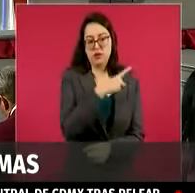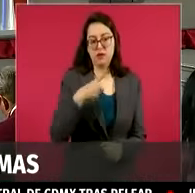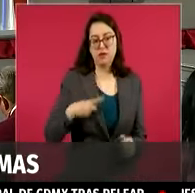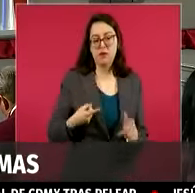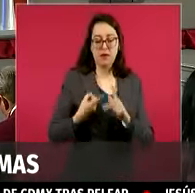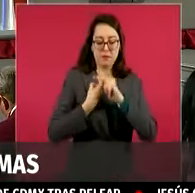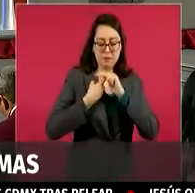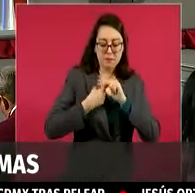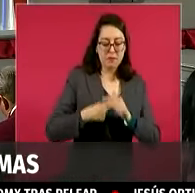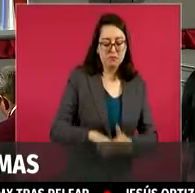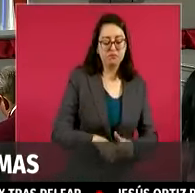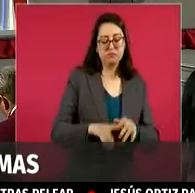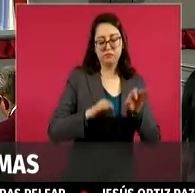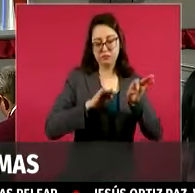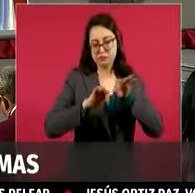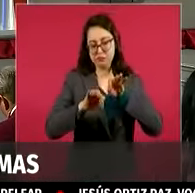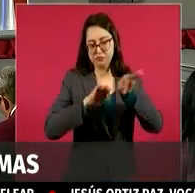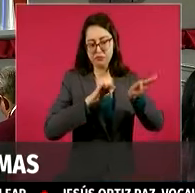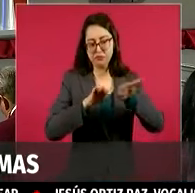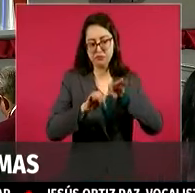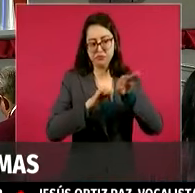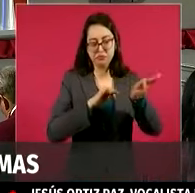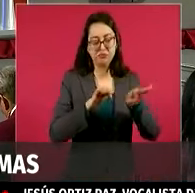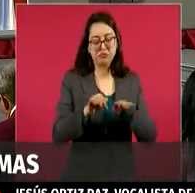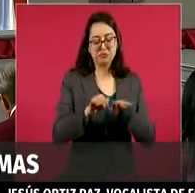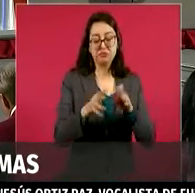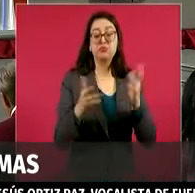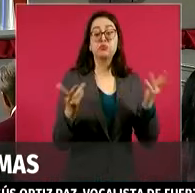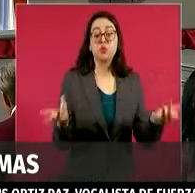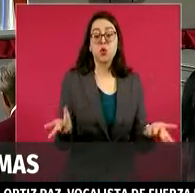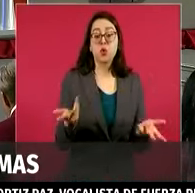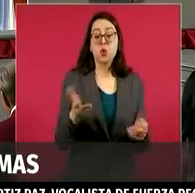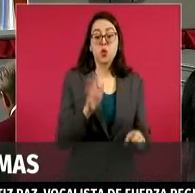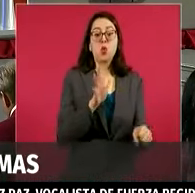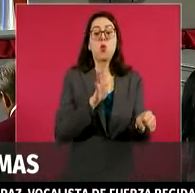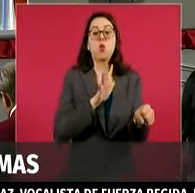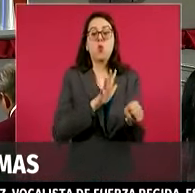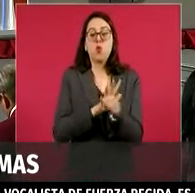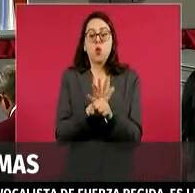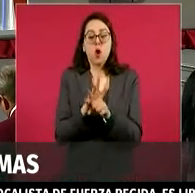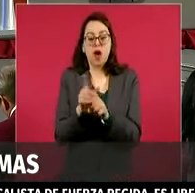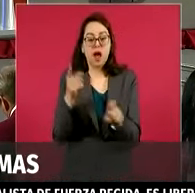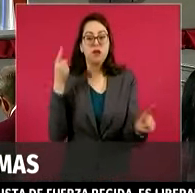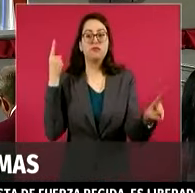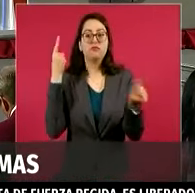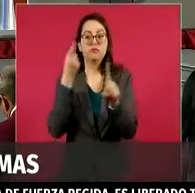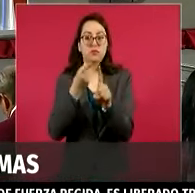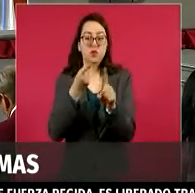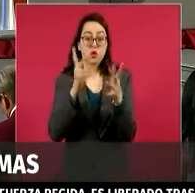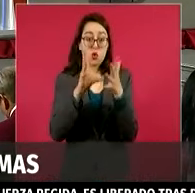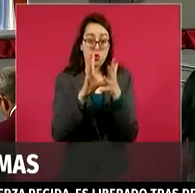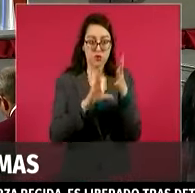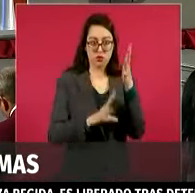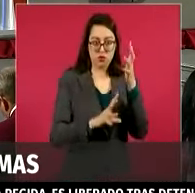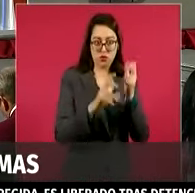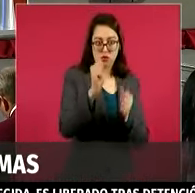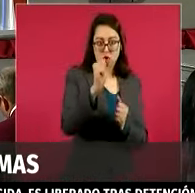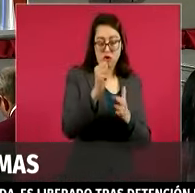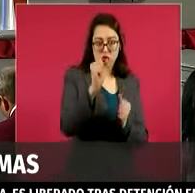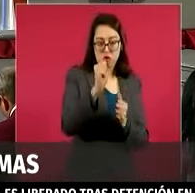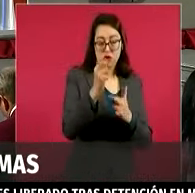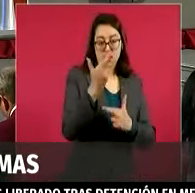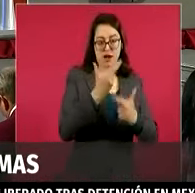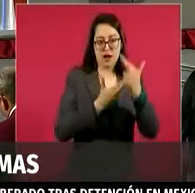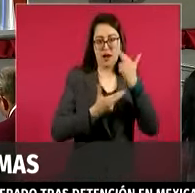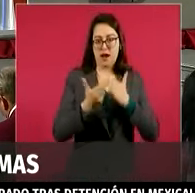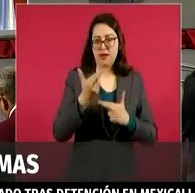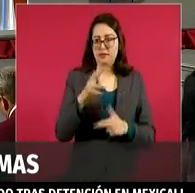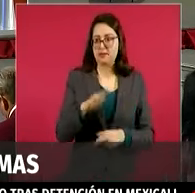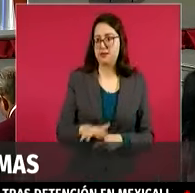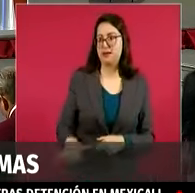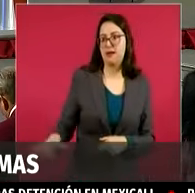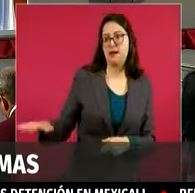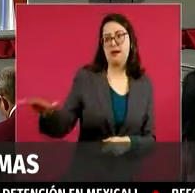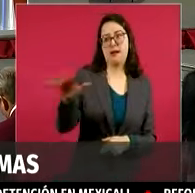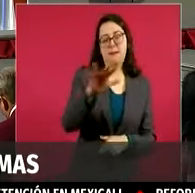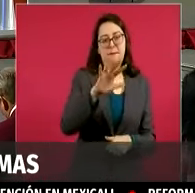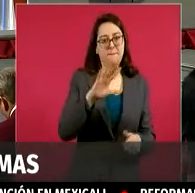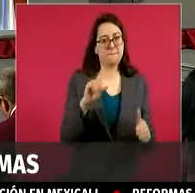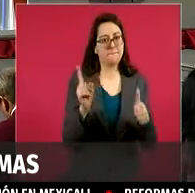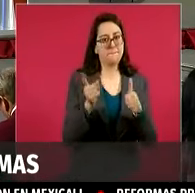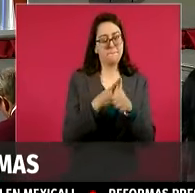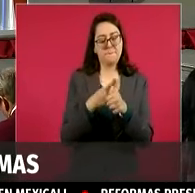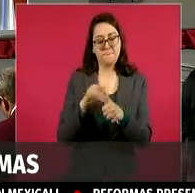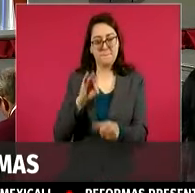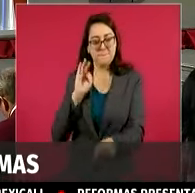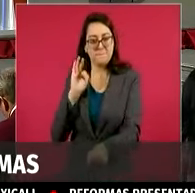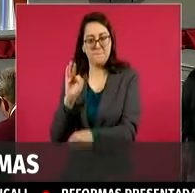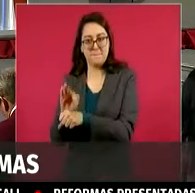herramientas para no permitir que tengan injerencia o puedan tener cabida